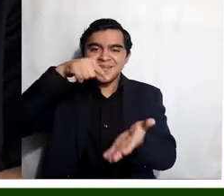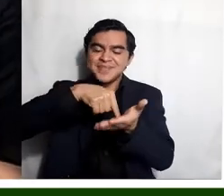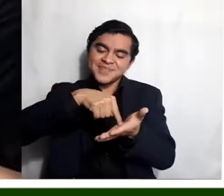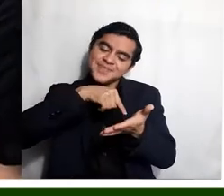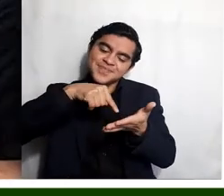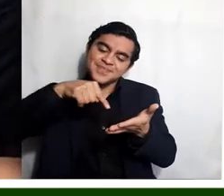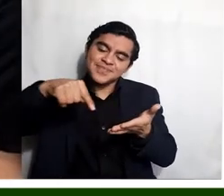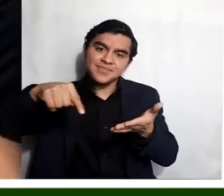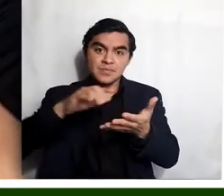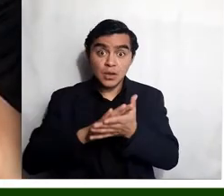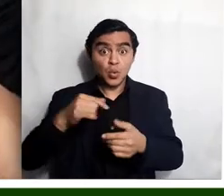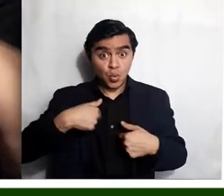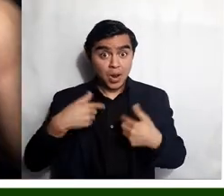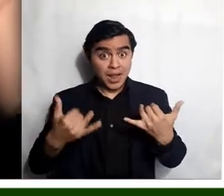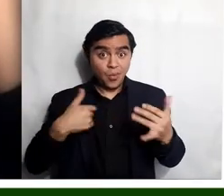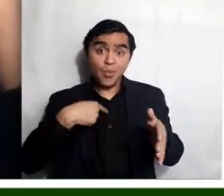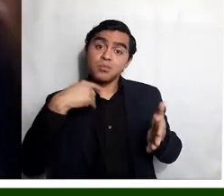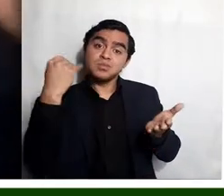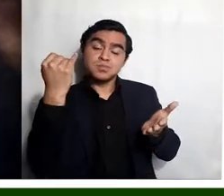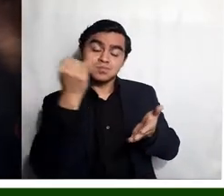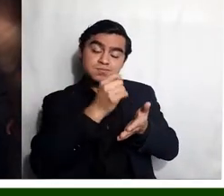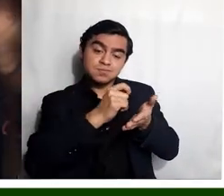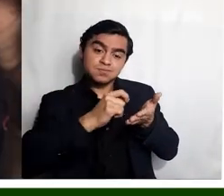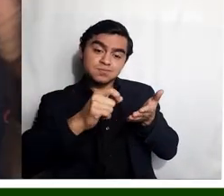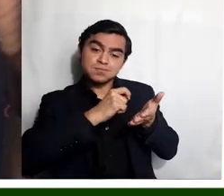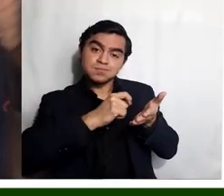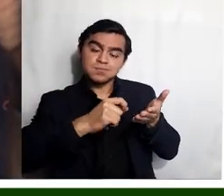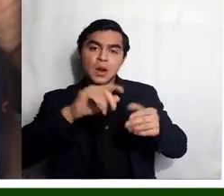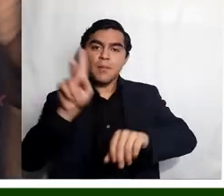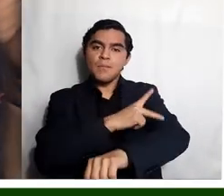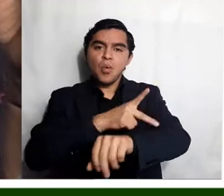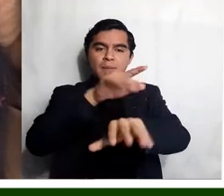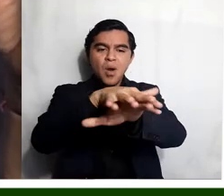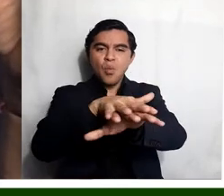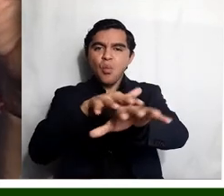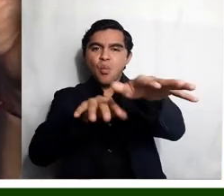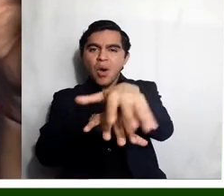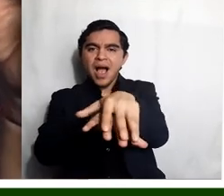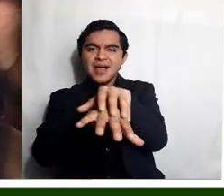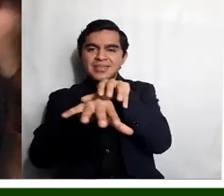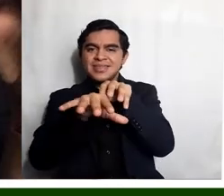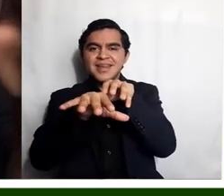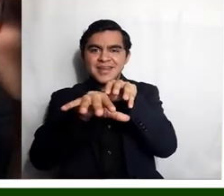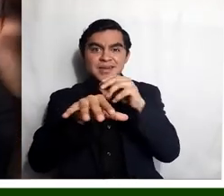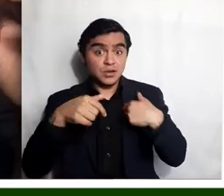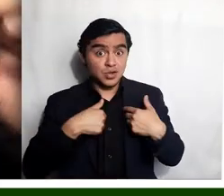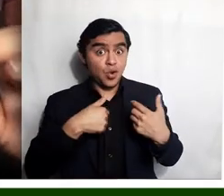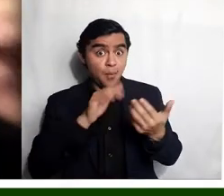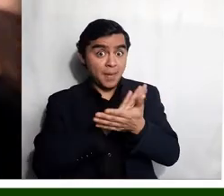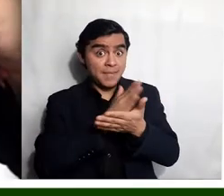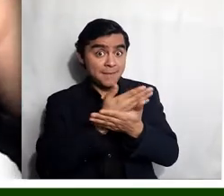de plumeros. ¿Y ustedes ven? Yo escribí aquí el poema sobre un guante. ¿Verdad? Sobre mi hoja